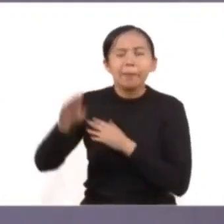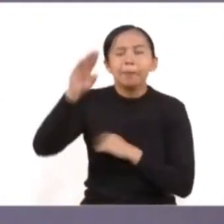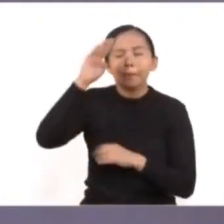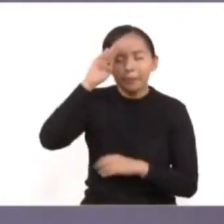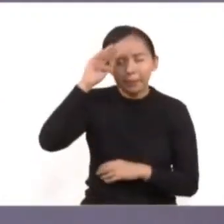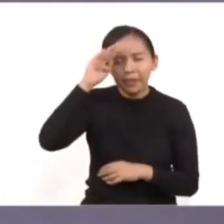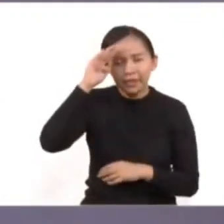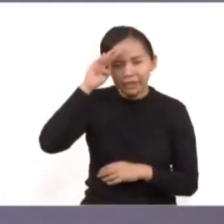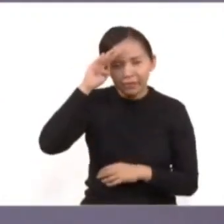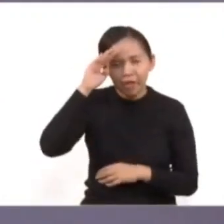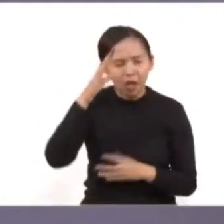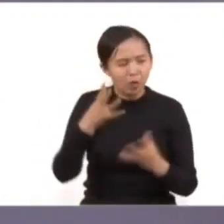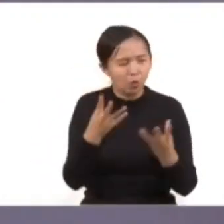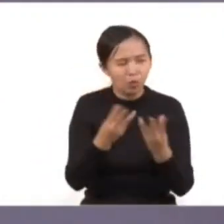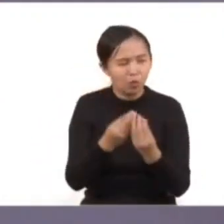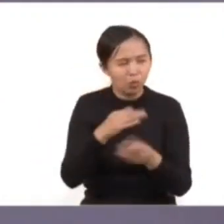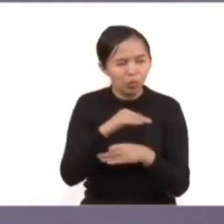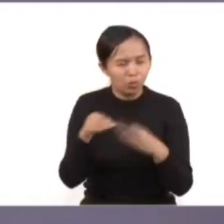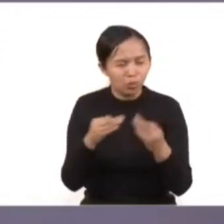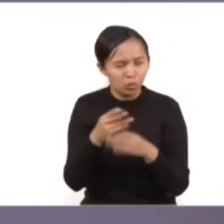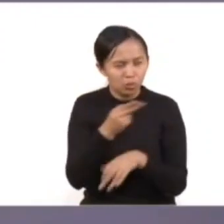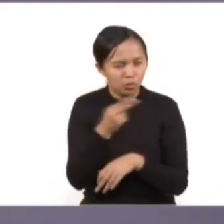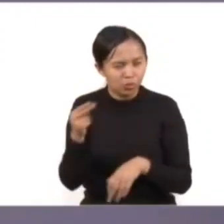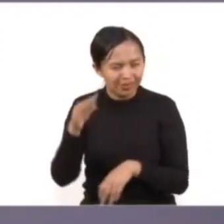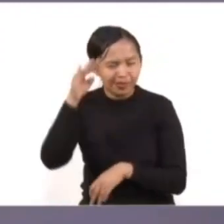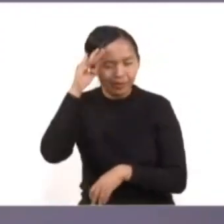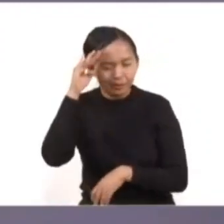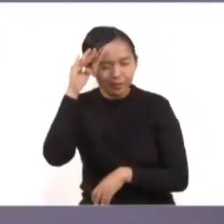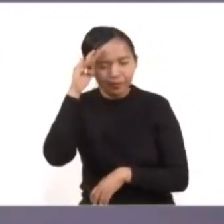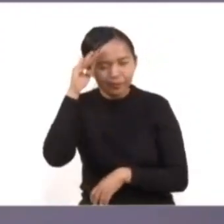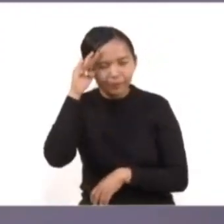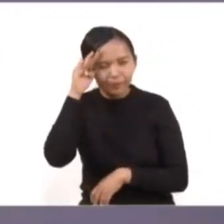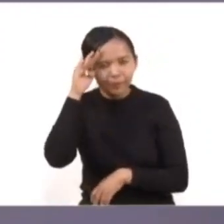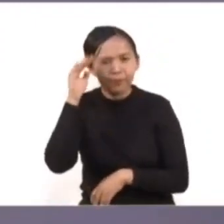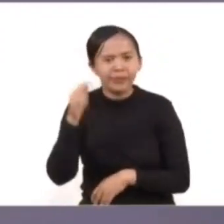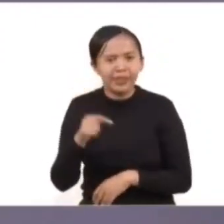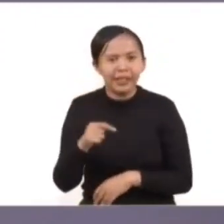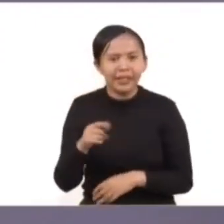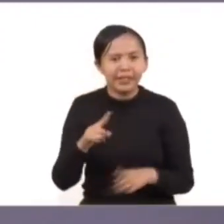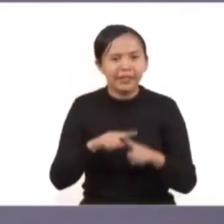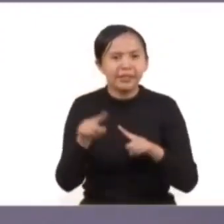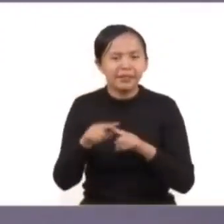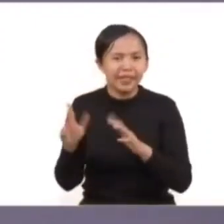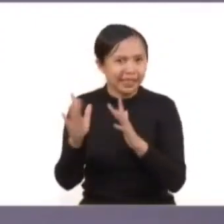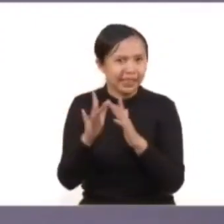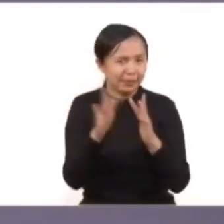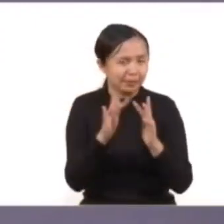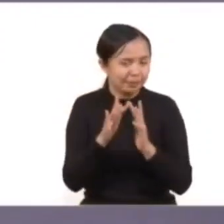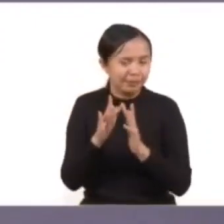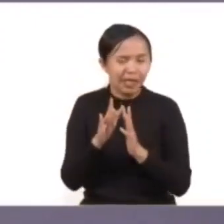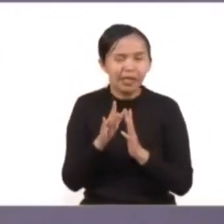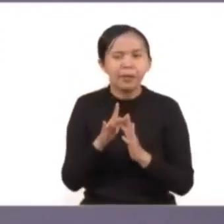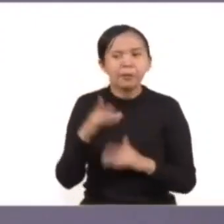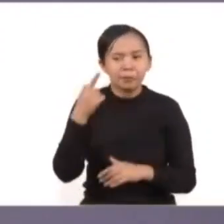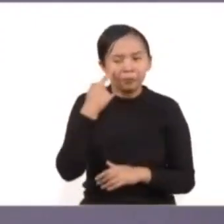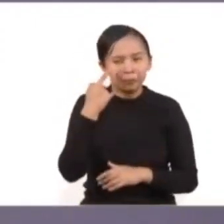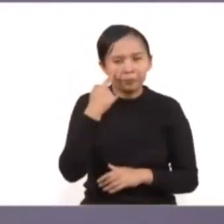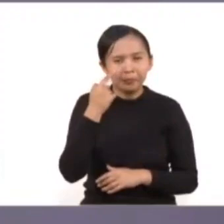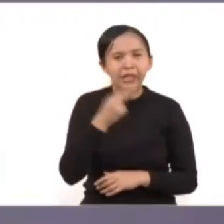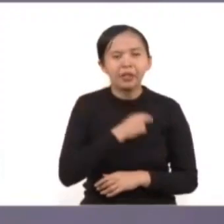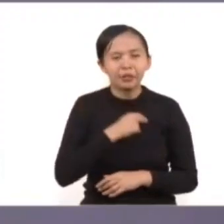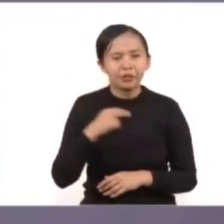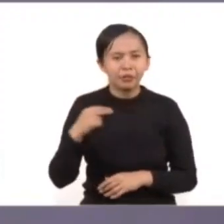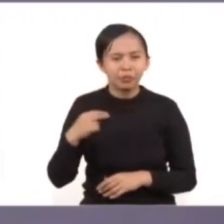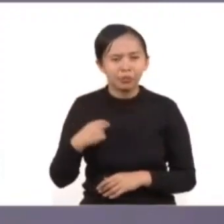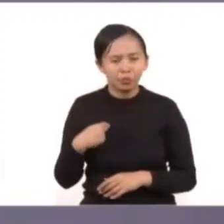junto con ella, con ustedes, con quienes nos ven a través de los sitios virtuales. Hemos venido